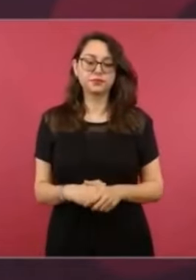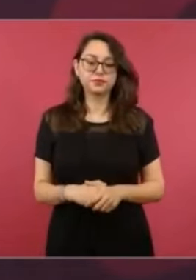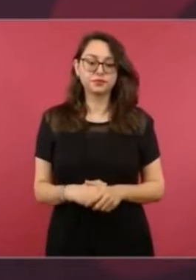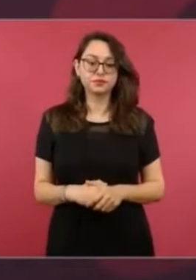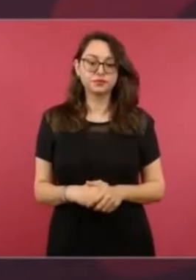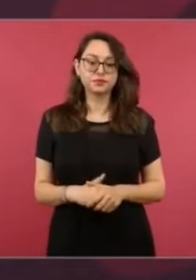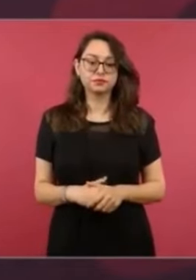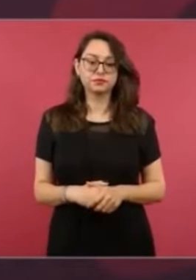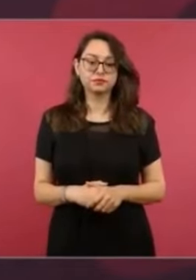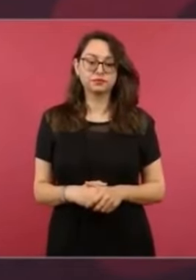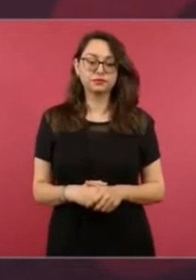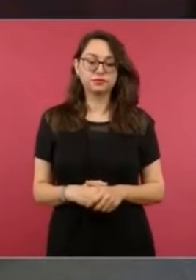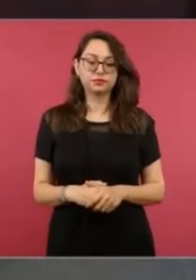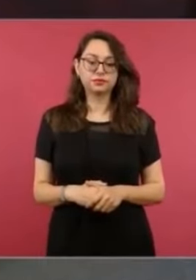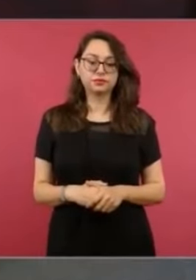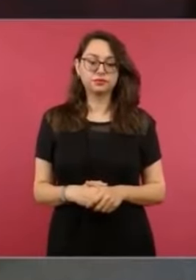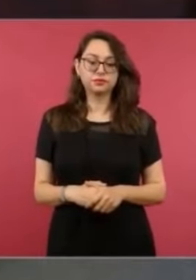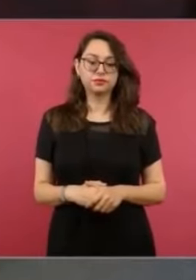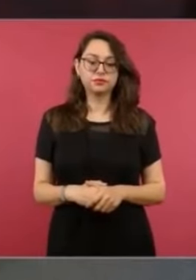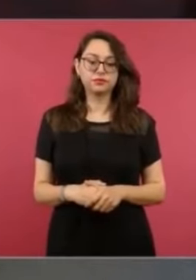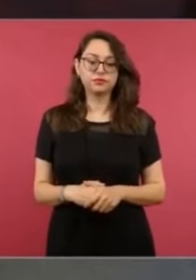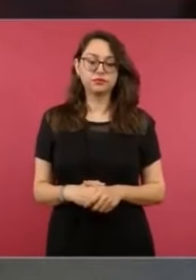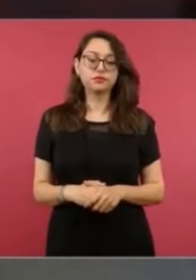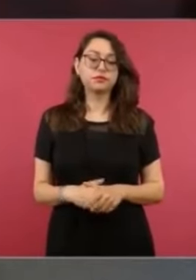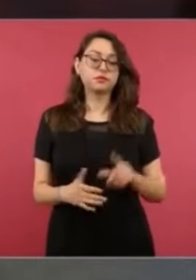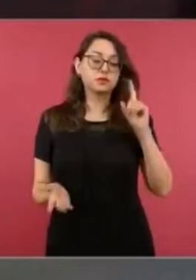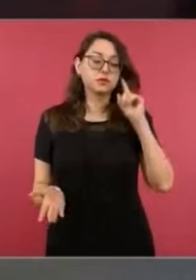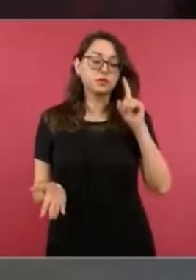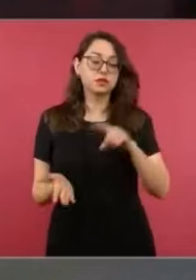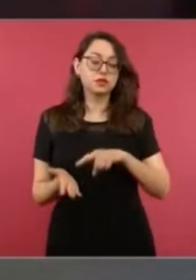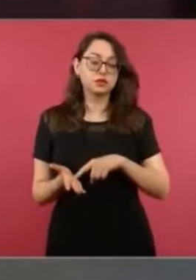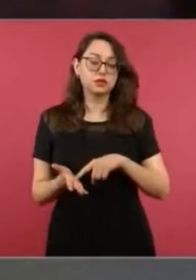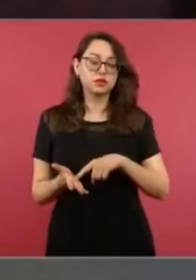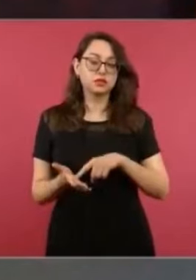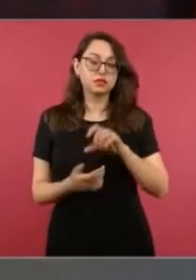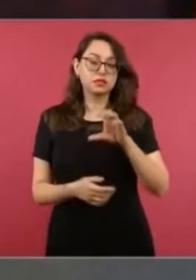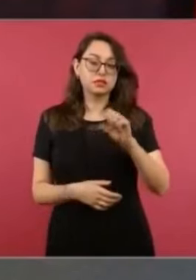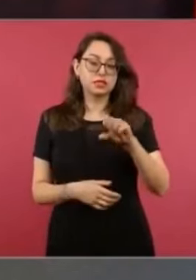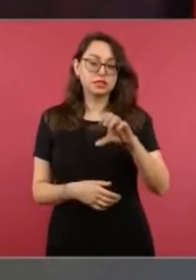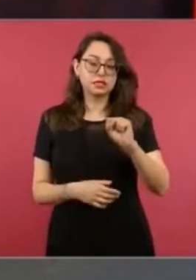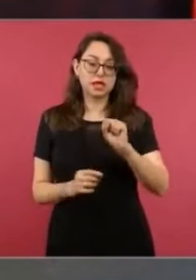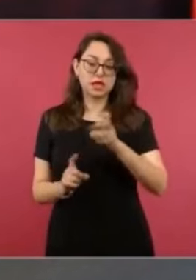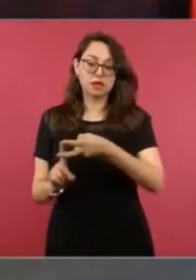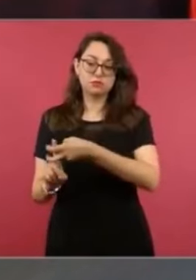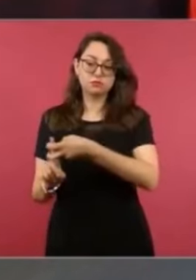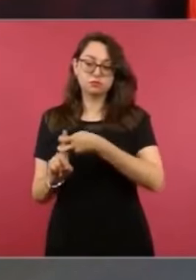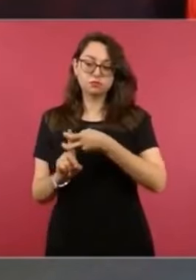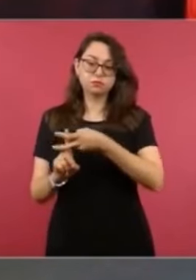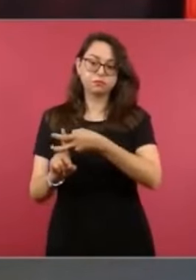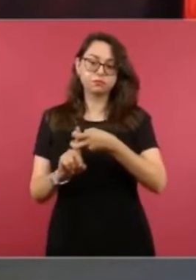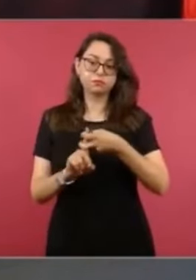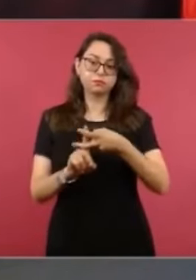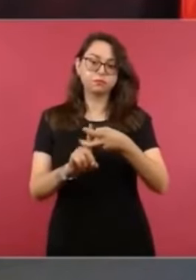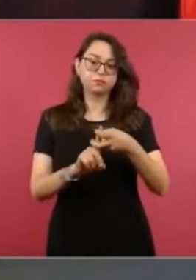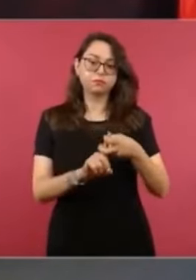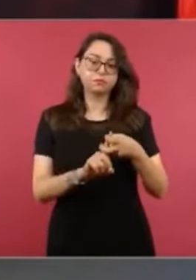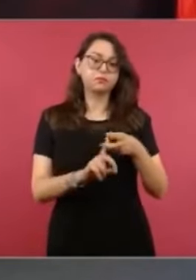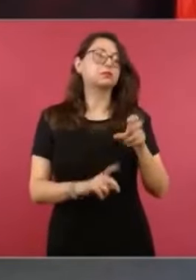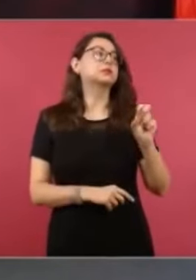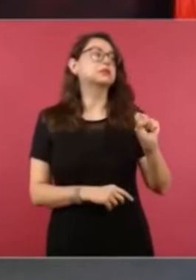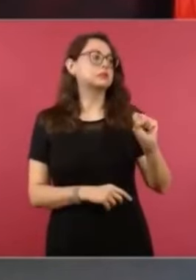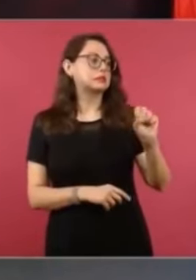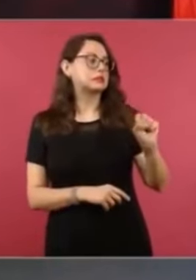fueron alrededor de 60, 66